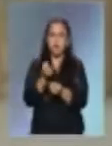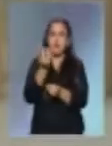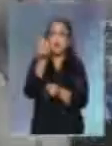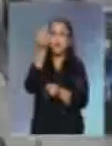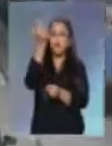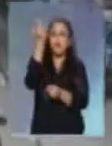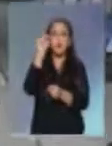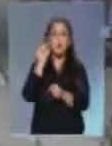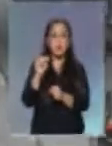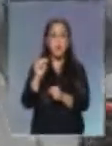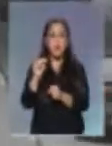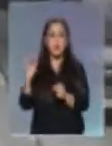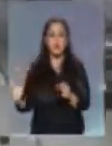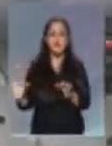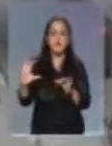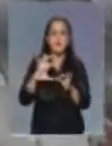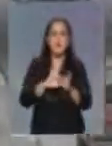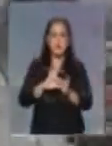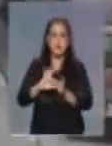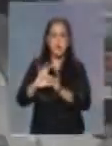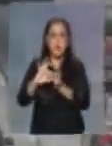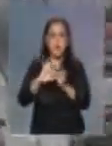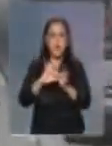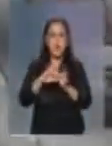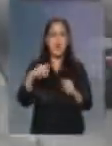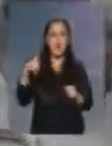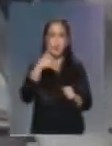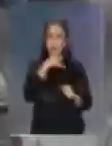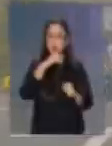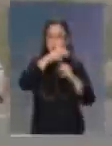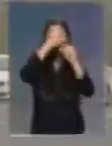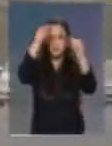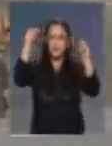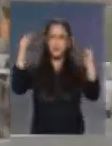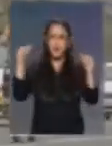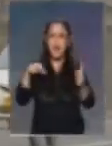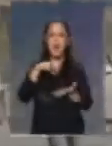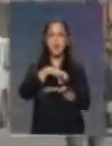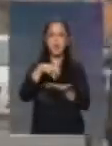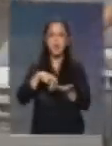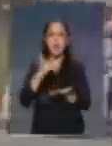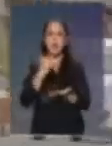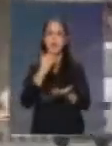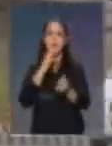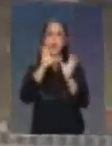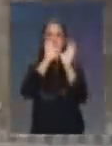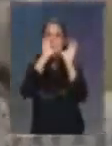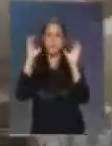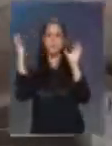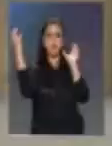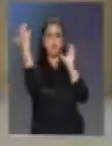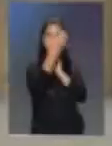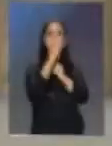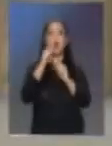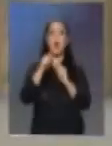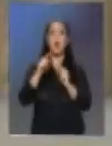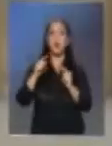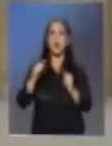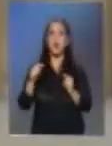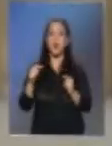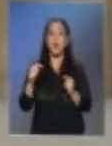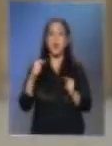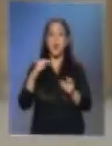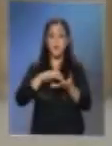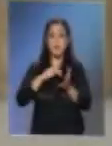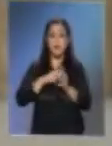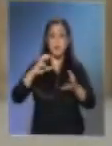ese gas está asociado con contaminación en la ciudad y también con cambio climático. O tiene un efecto que es global cuando hablamos